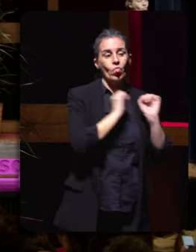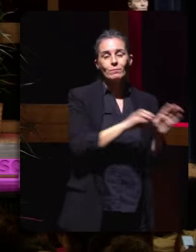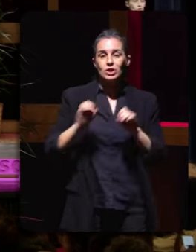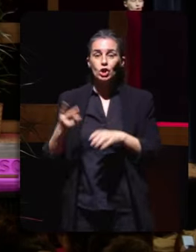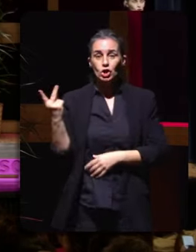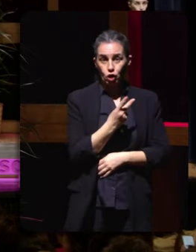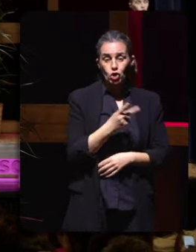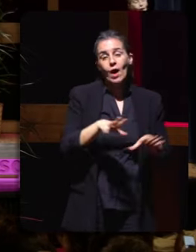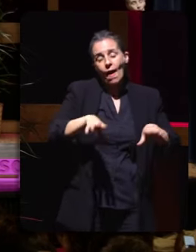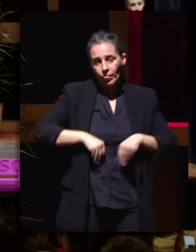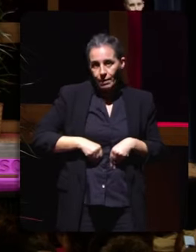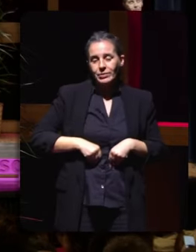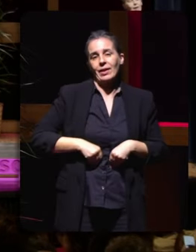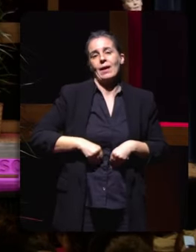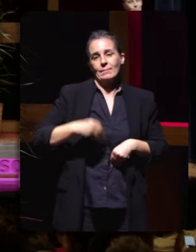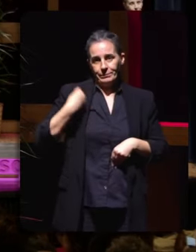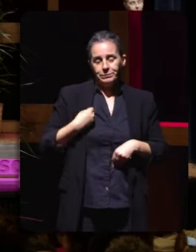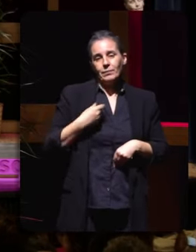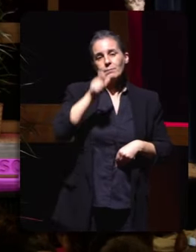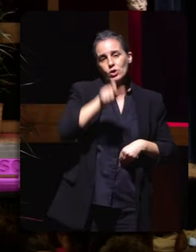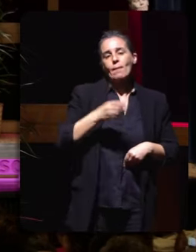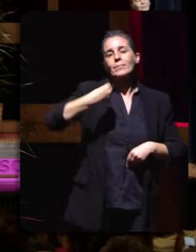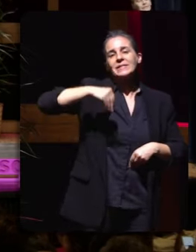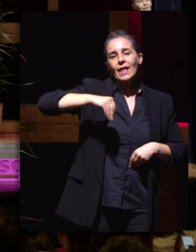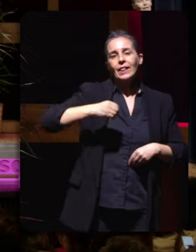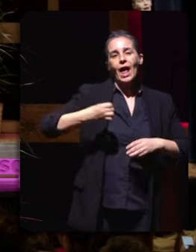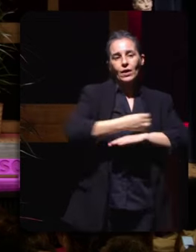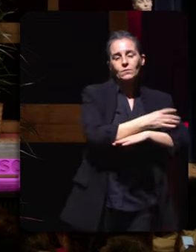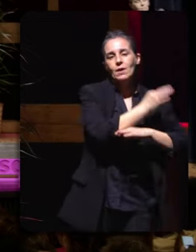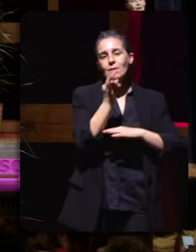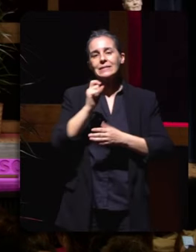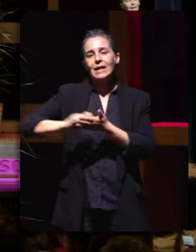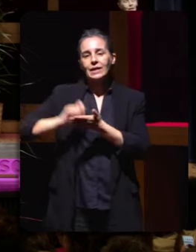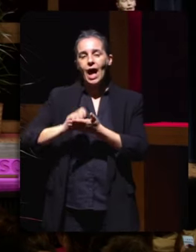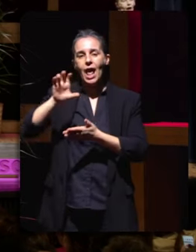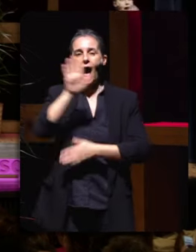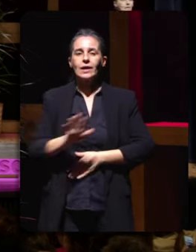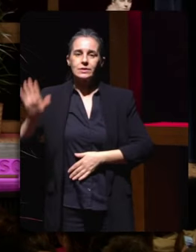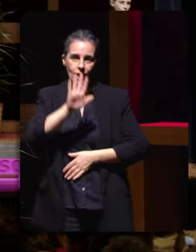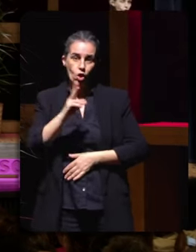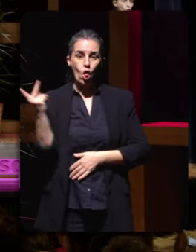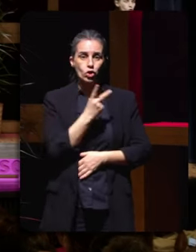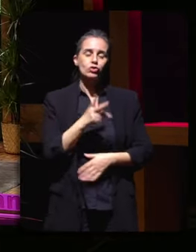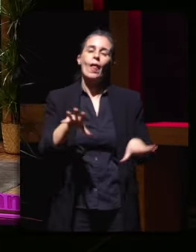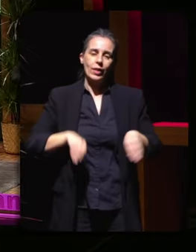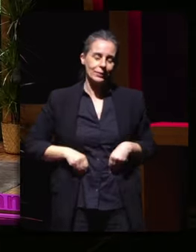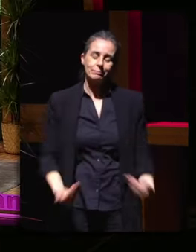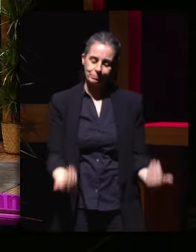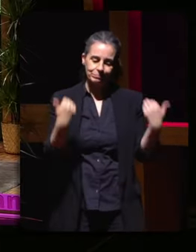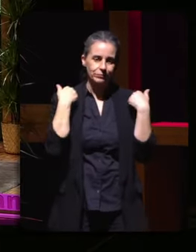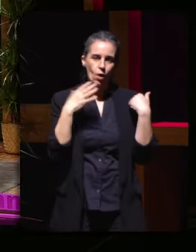de Renfe y la secretaria de Estado Isabel Pardo de Vera, que asumen así con su dimisión la responsabilidad deste